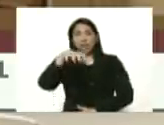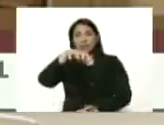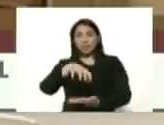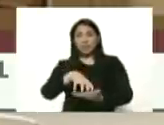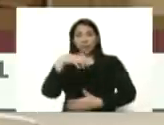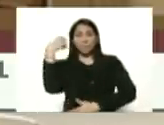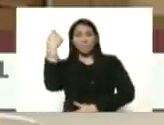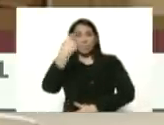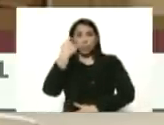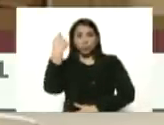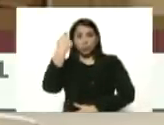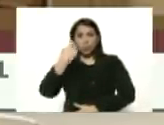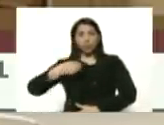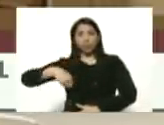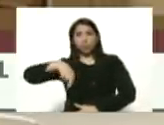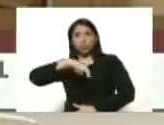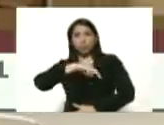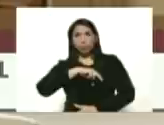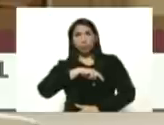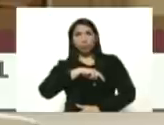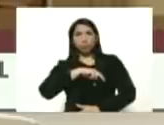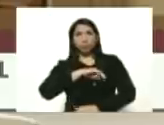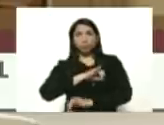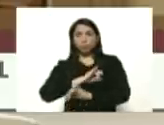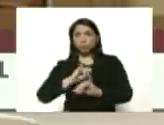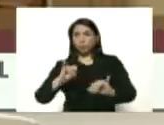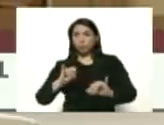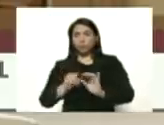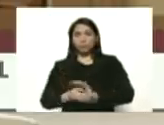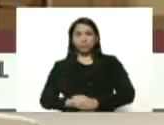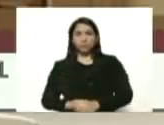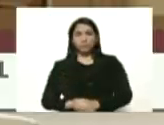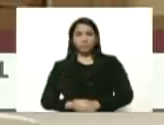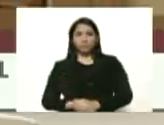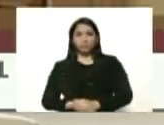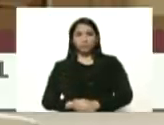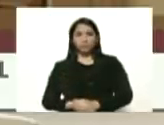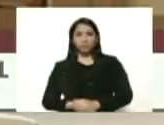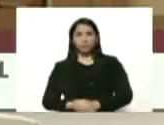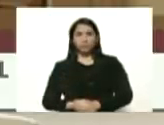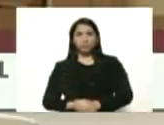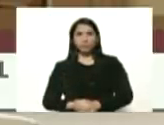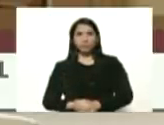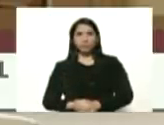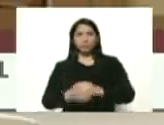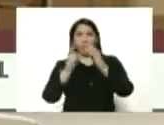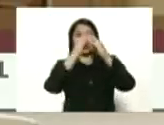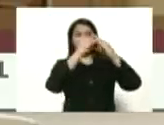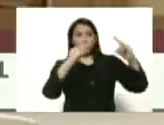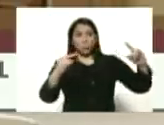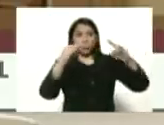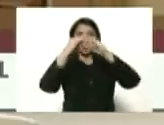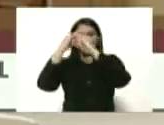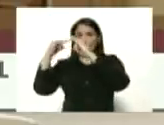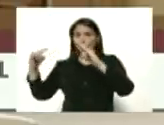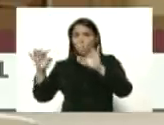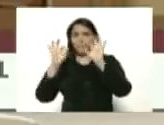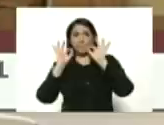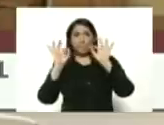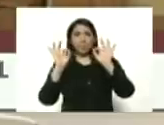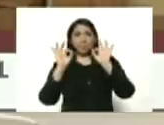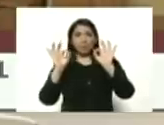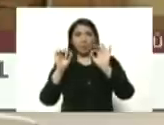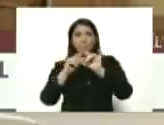Apure hemos este ya estamos instalando carpas especiales para estos campamentos